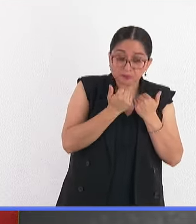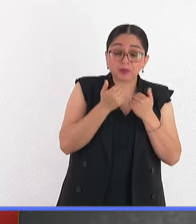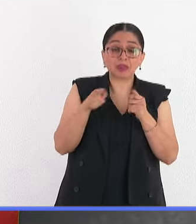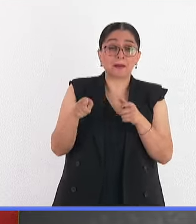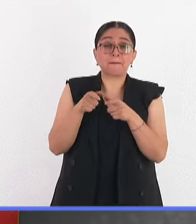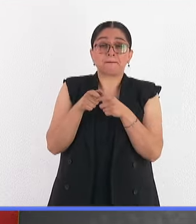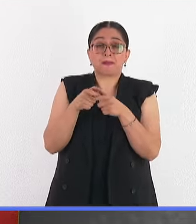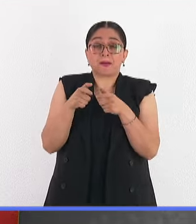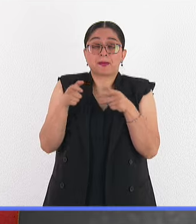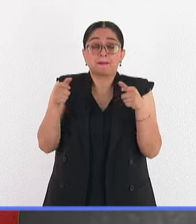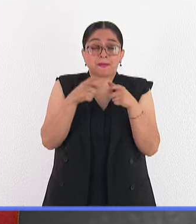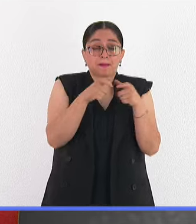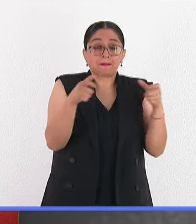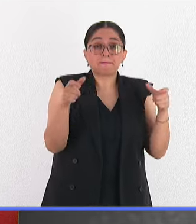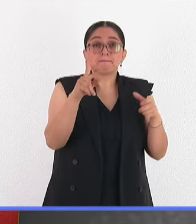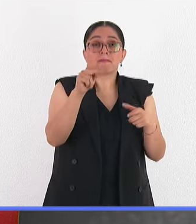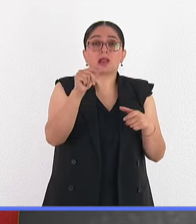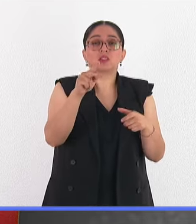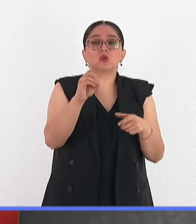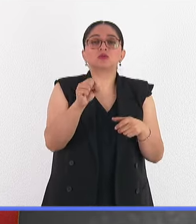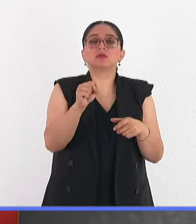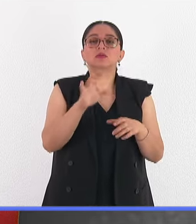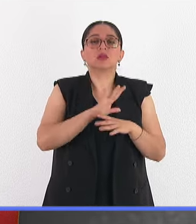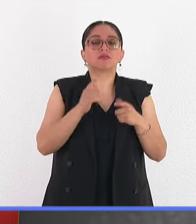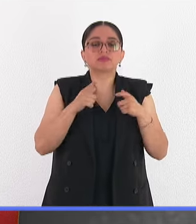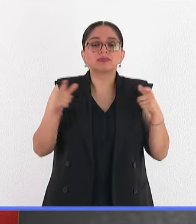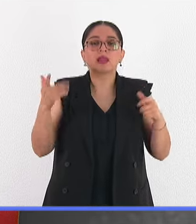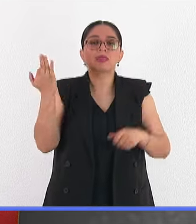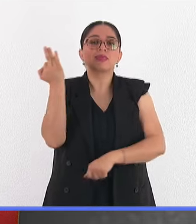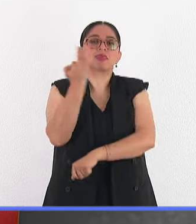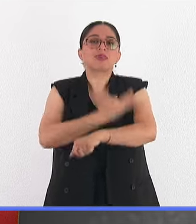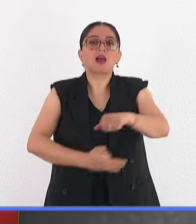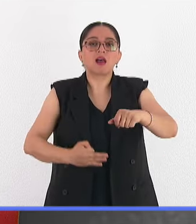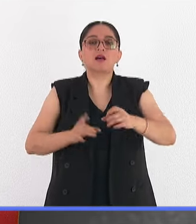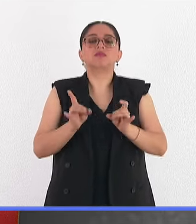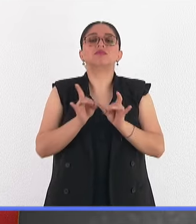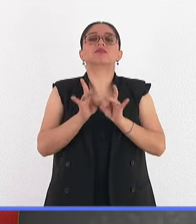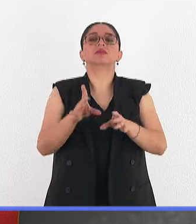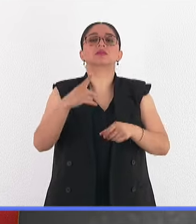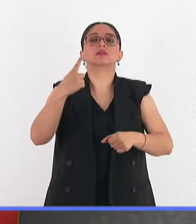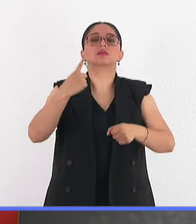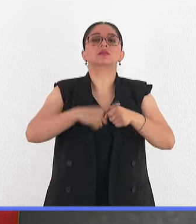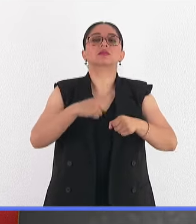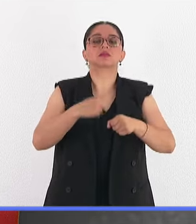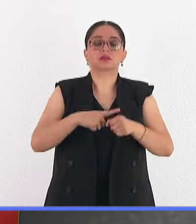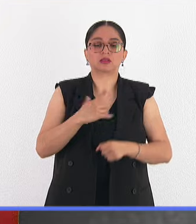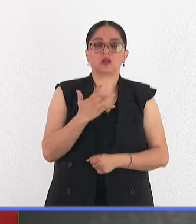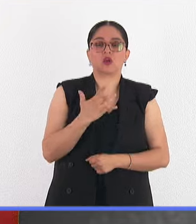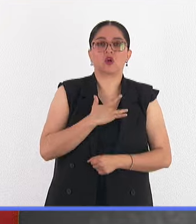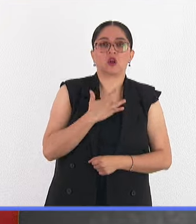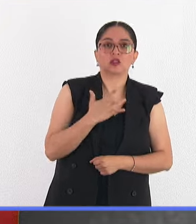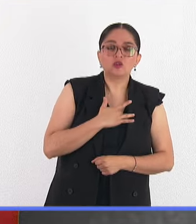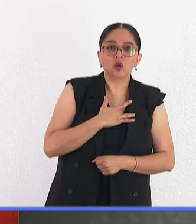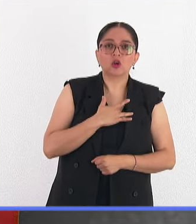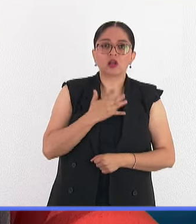lamentablemente muy tarde, porque son problemas cardíacos, problemas eléctricos del corazón,